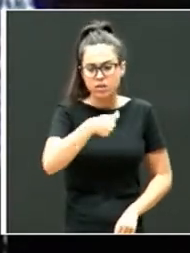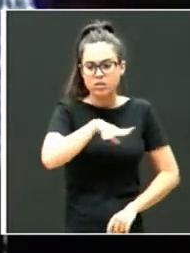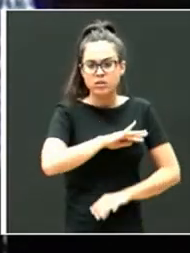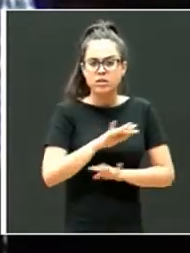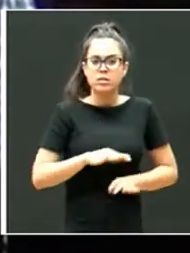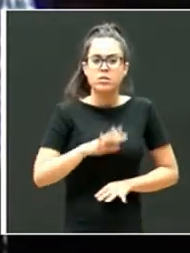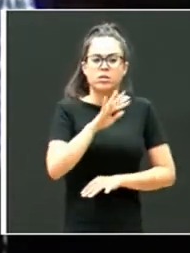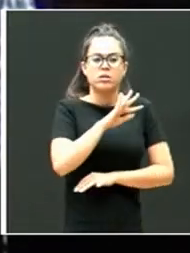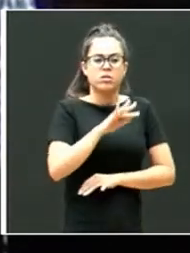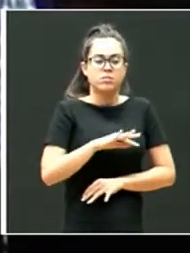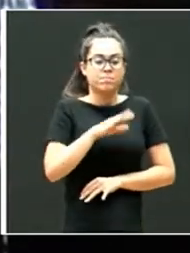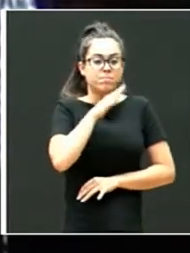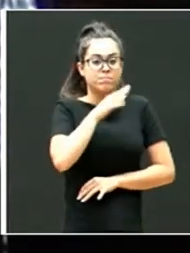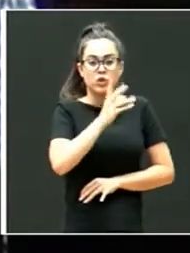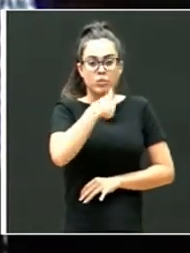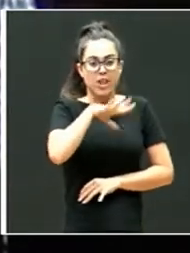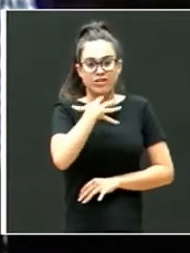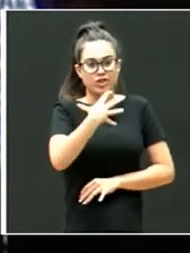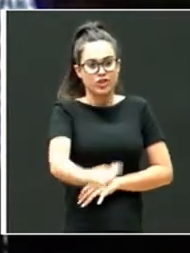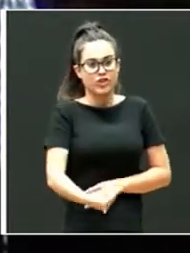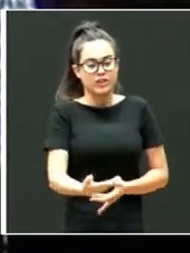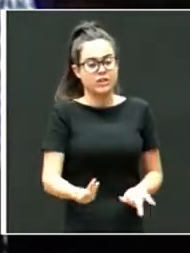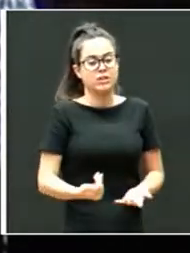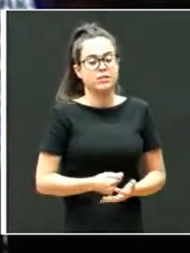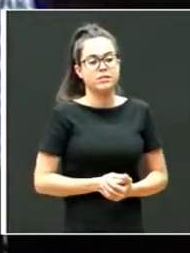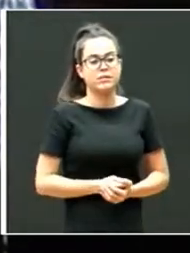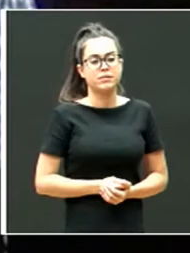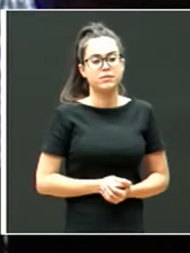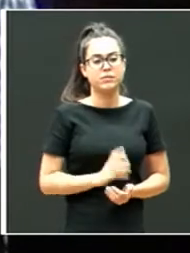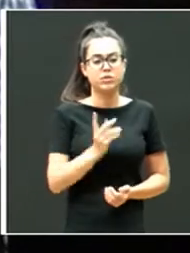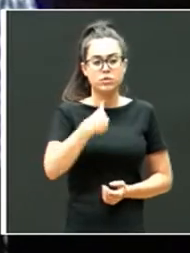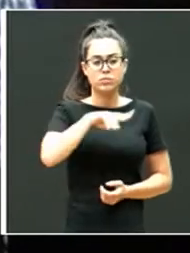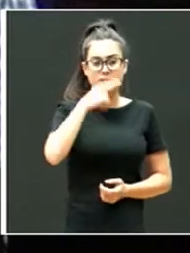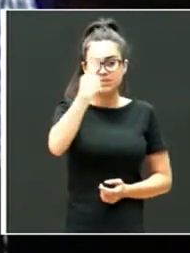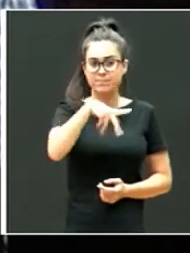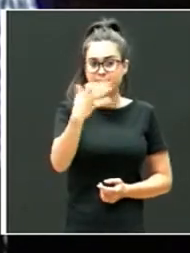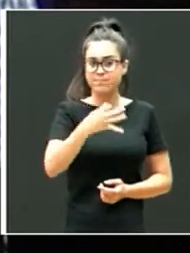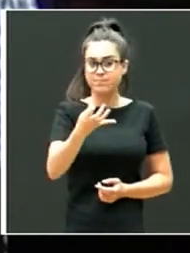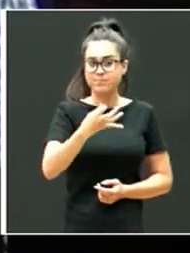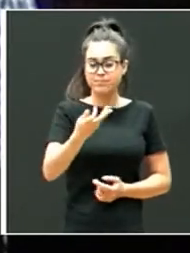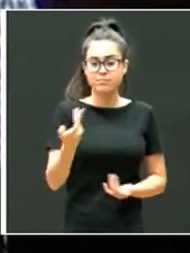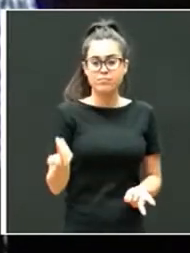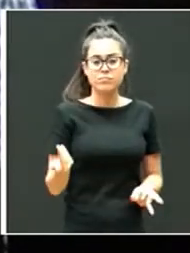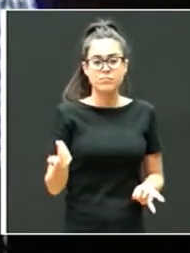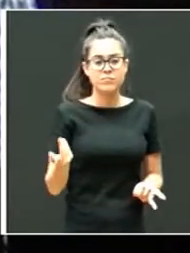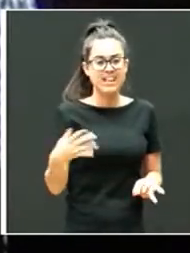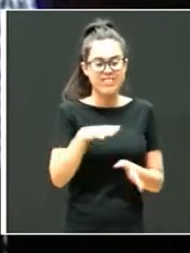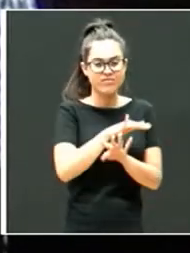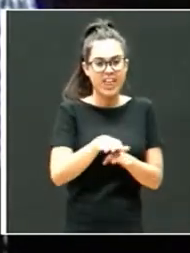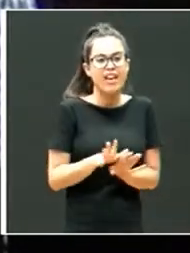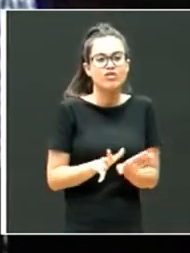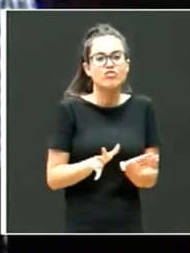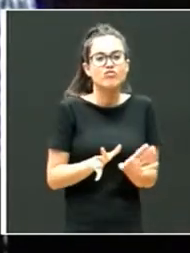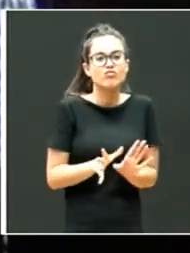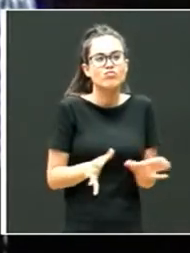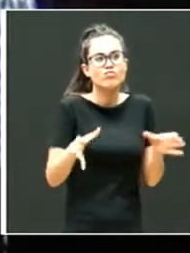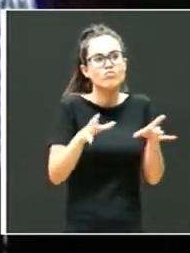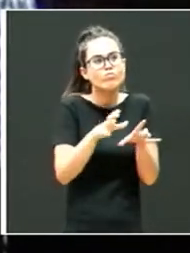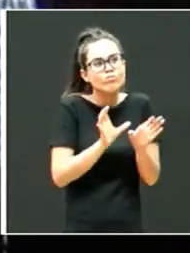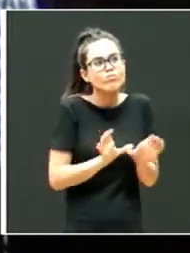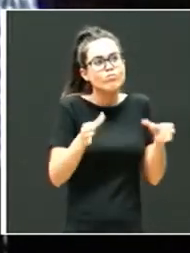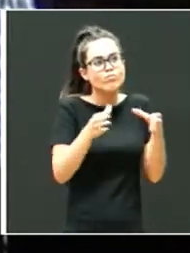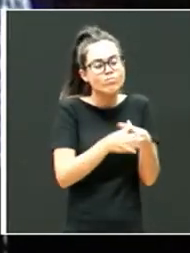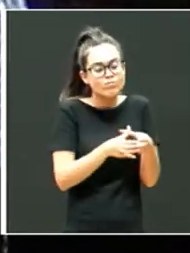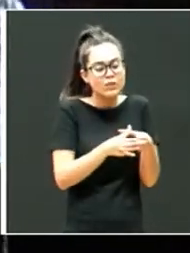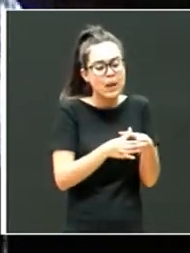no se nos entiende. Tenemos que tener en cuenta que es una población terriblemente vulnerable por todas las